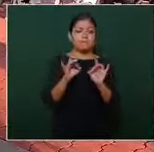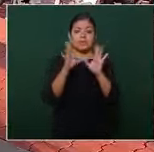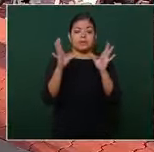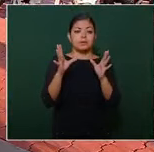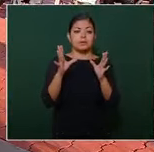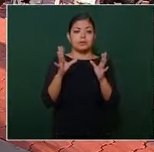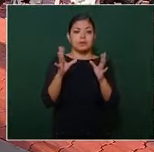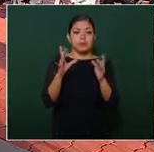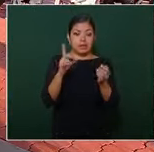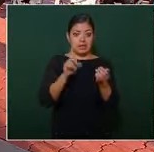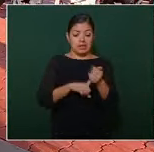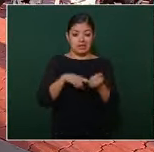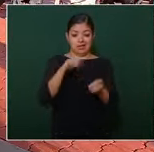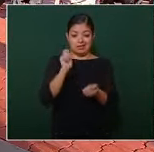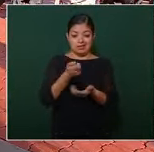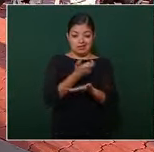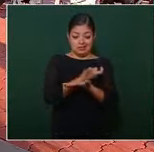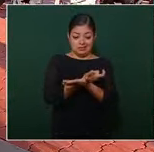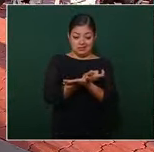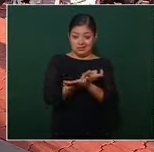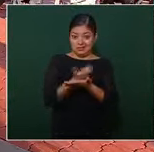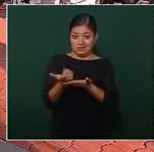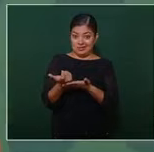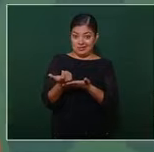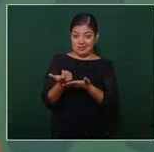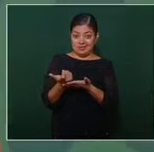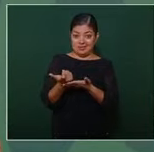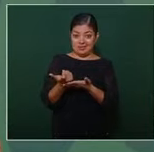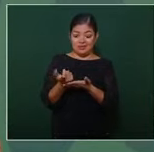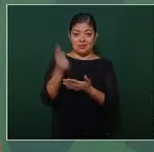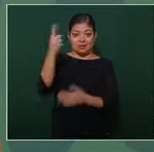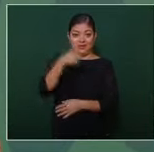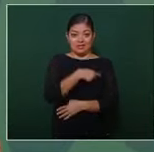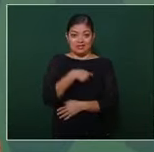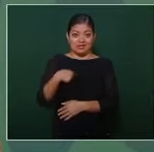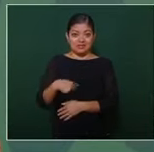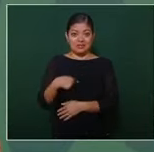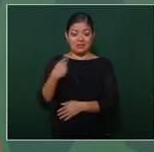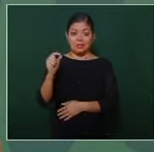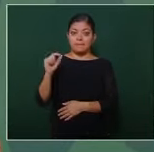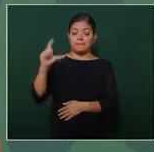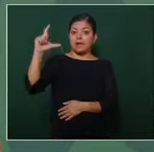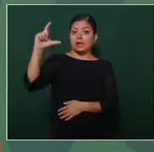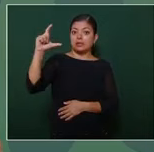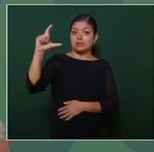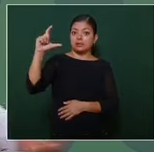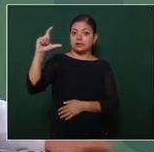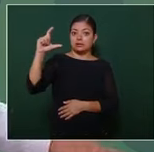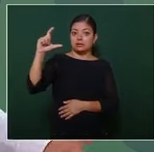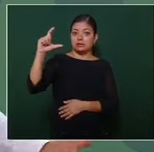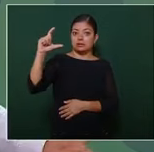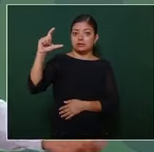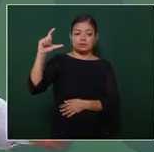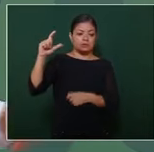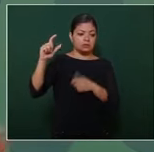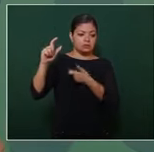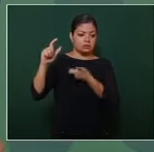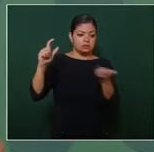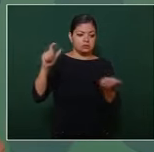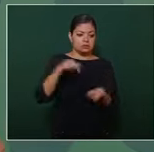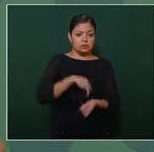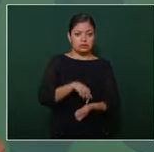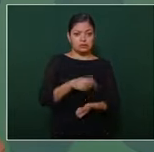que los salarios en China son más altos que los salarios en México